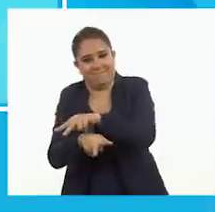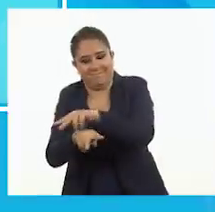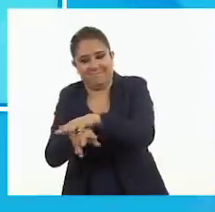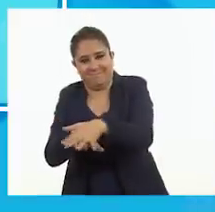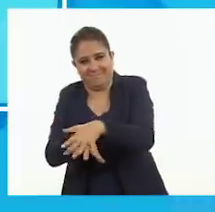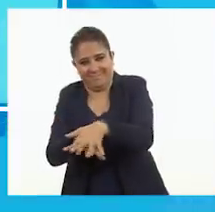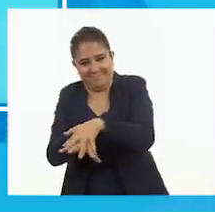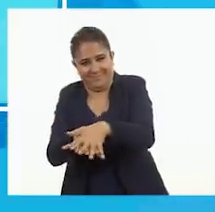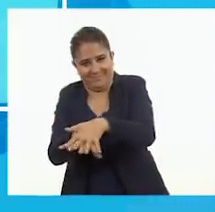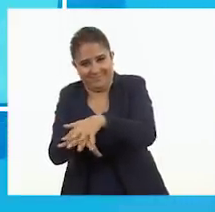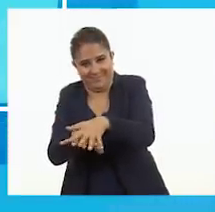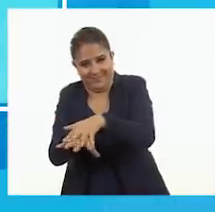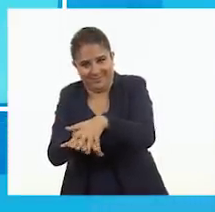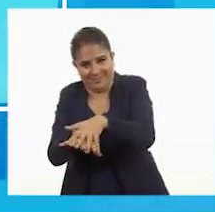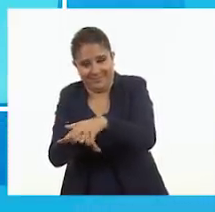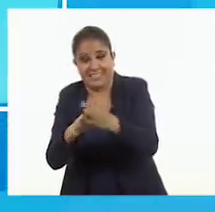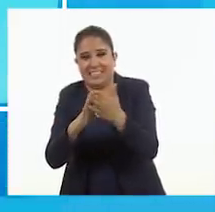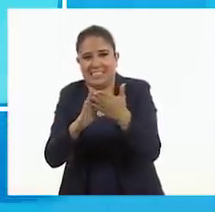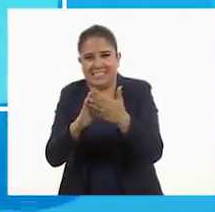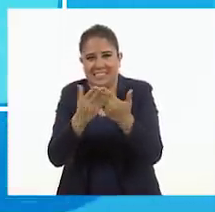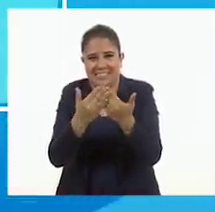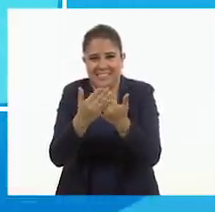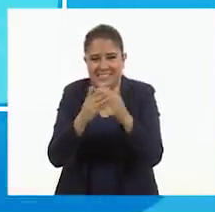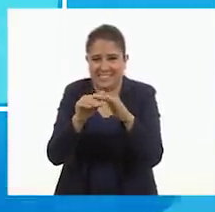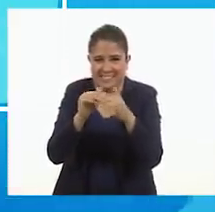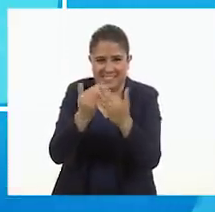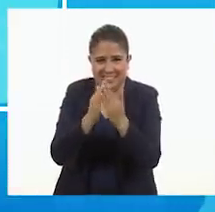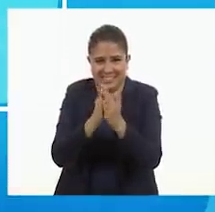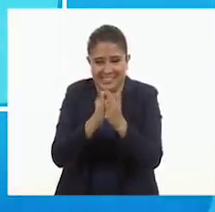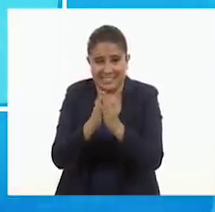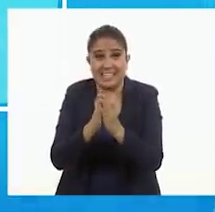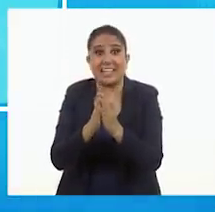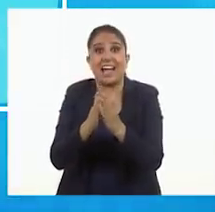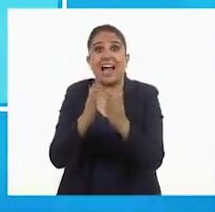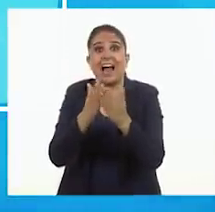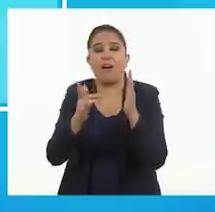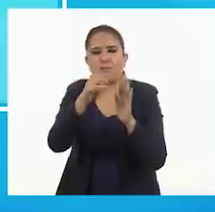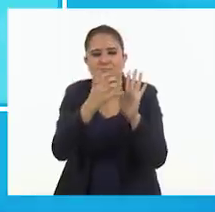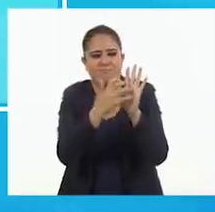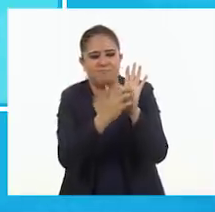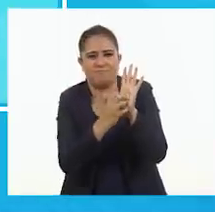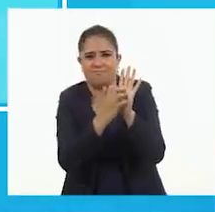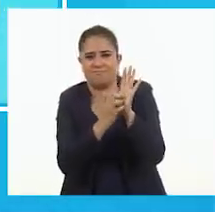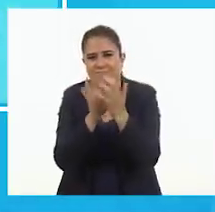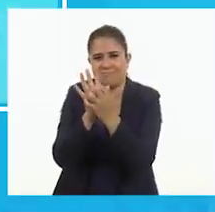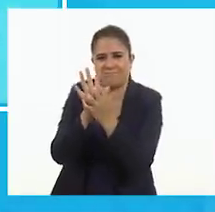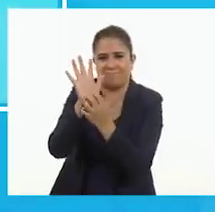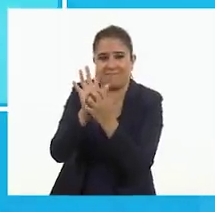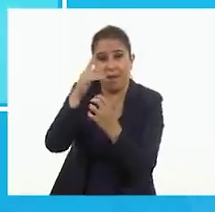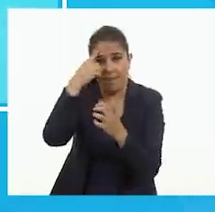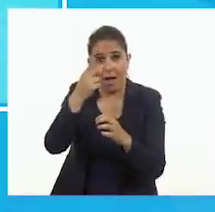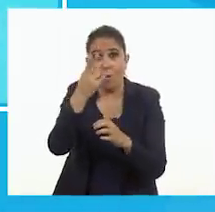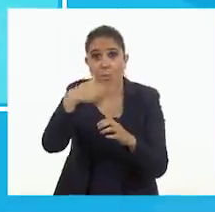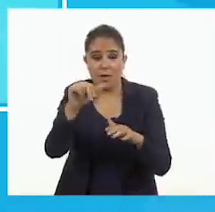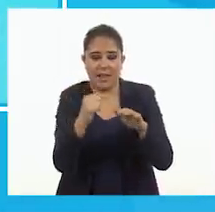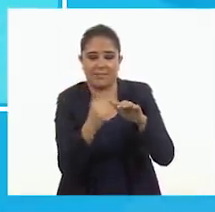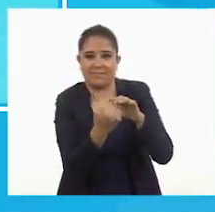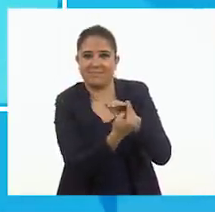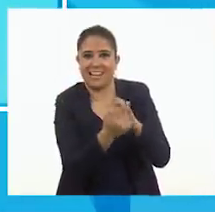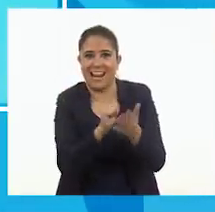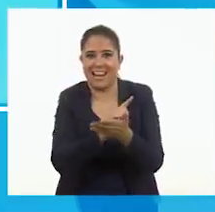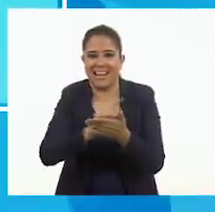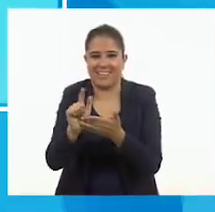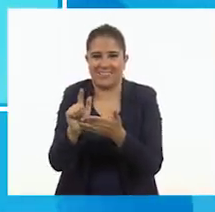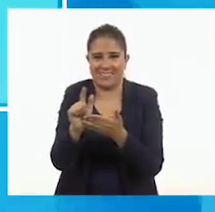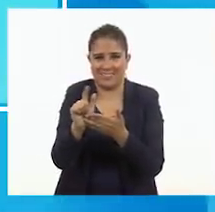con la otra mano. Frota los dedos. Ahora haz como que rasguñas la palma de tus manos para lavar tus uñas.